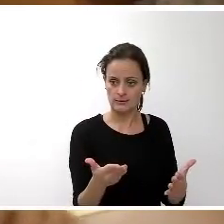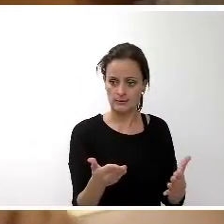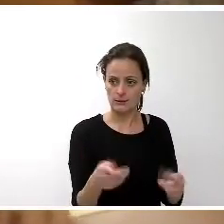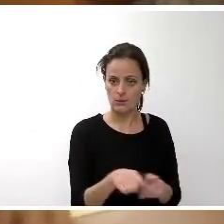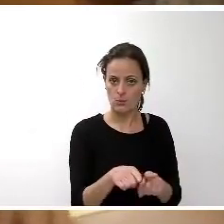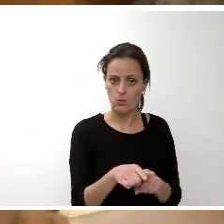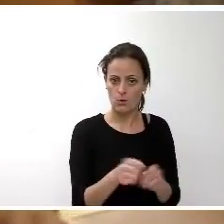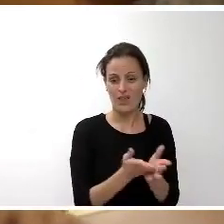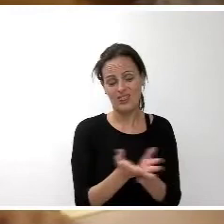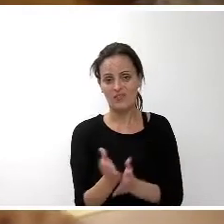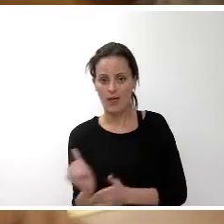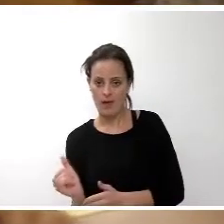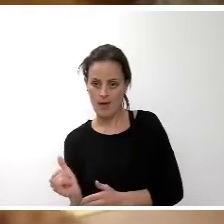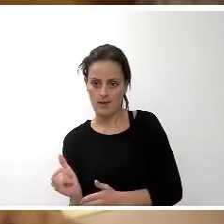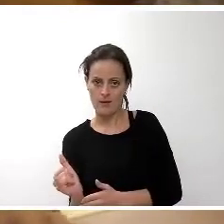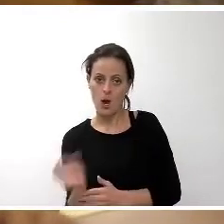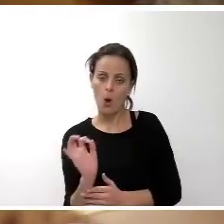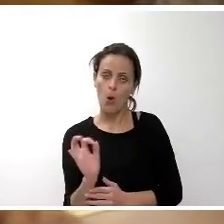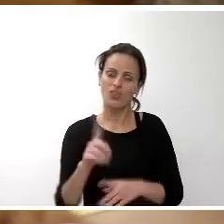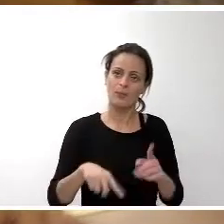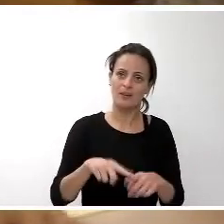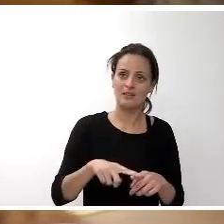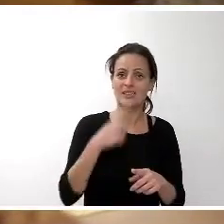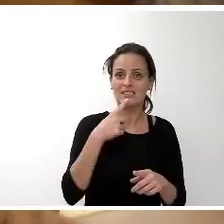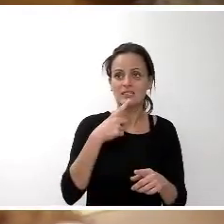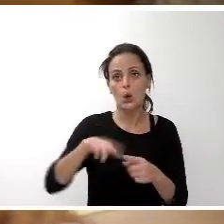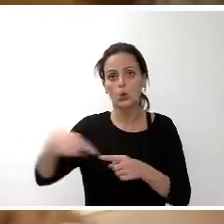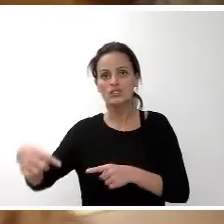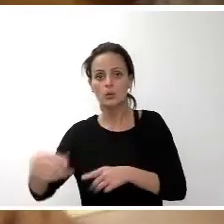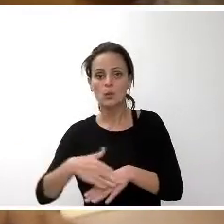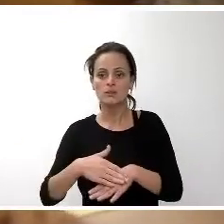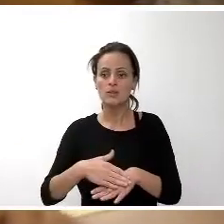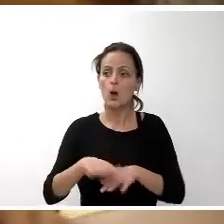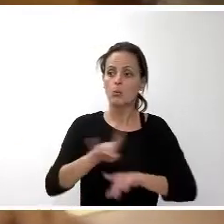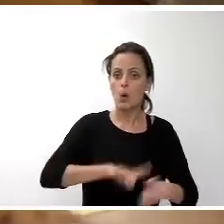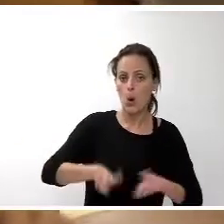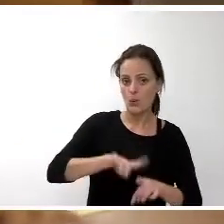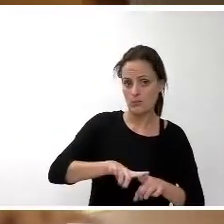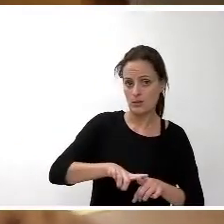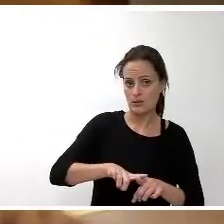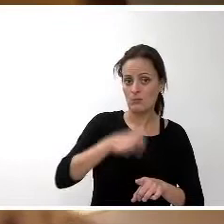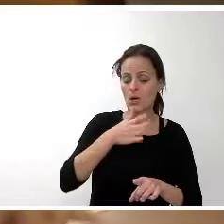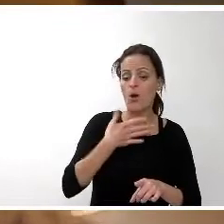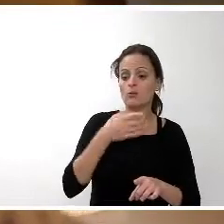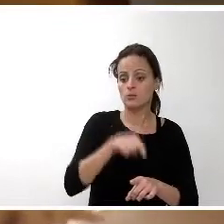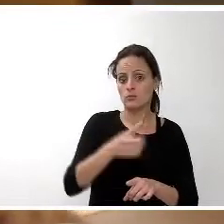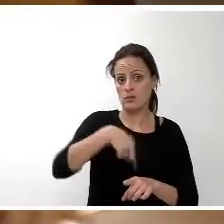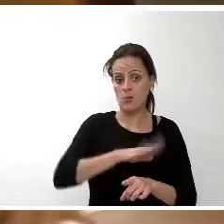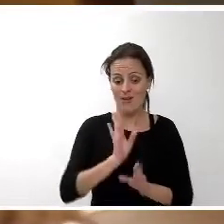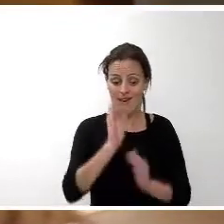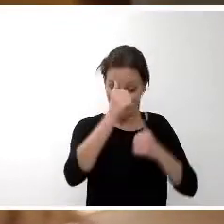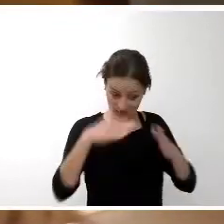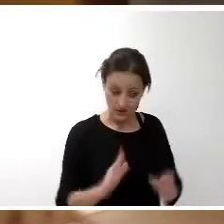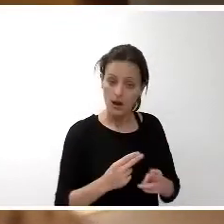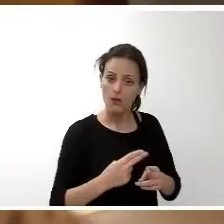o integral dependiendo de si es consecuente o derivante que es evidentemente las políticas de empleo el entender